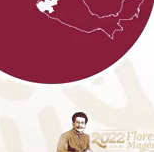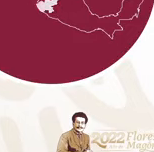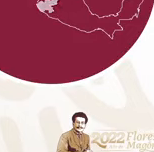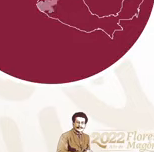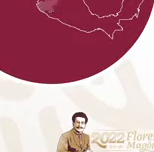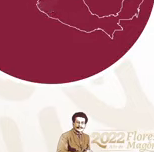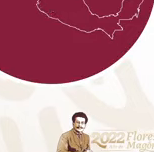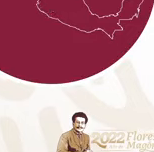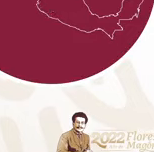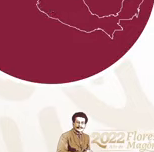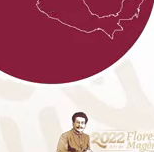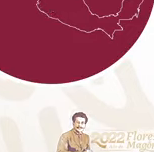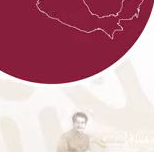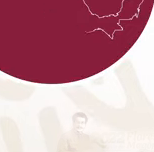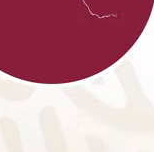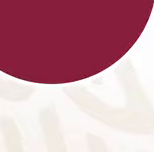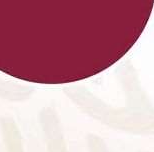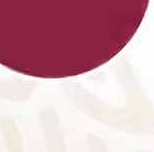Thank